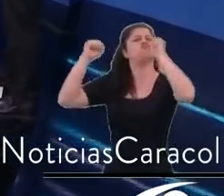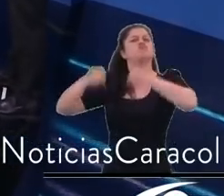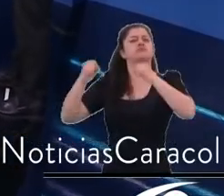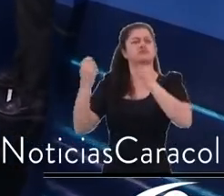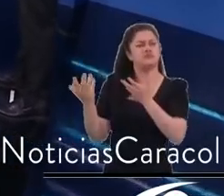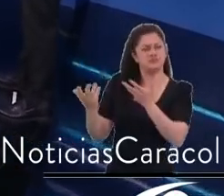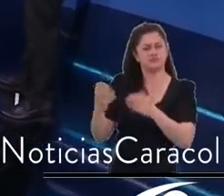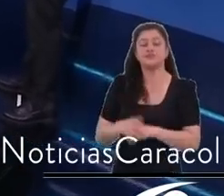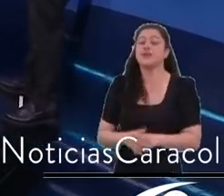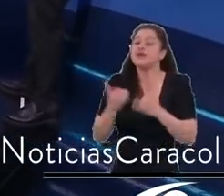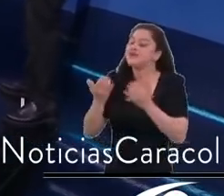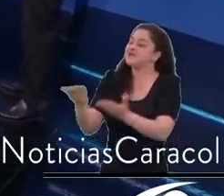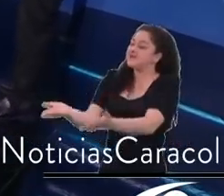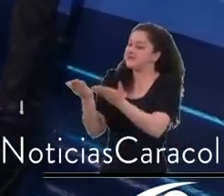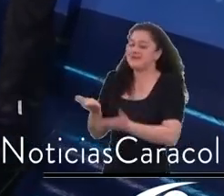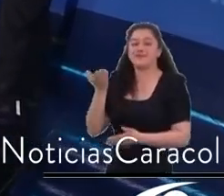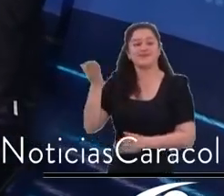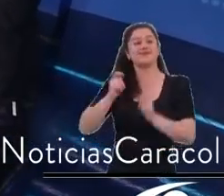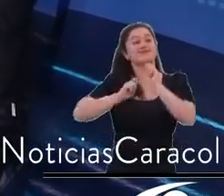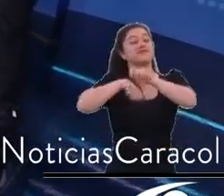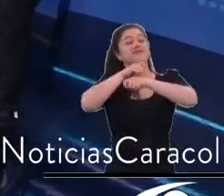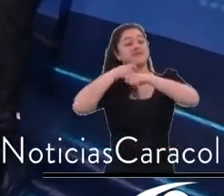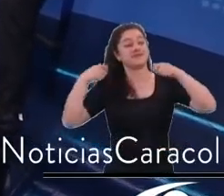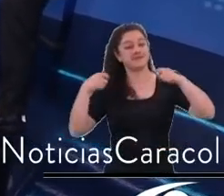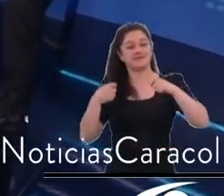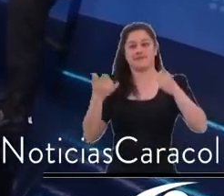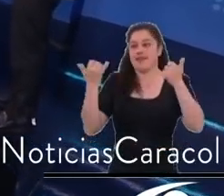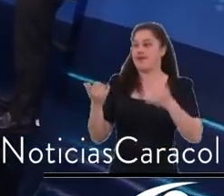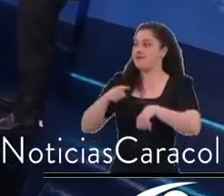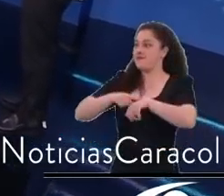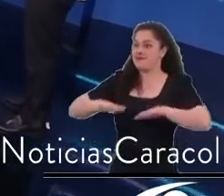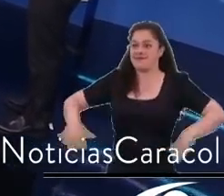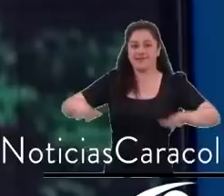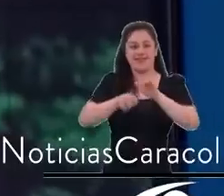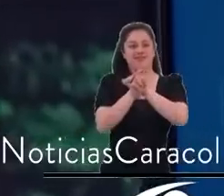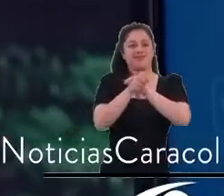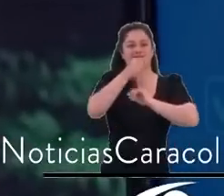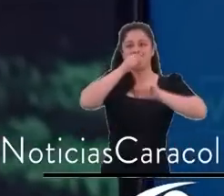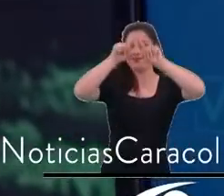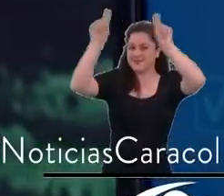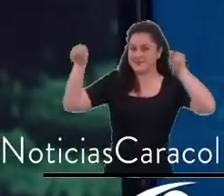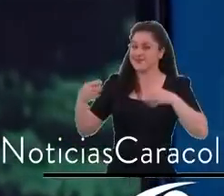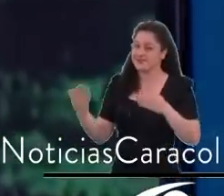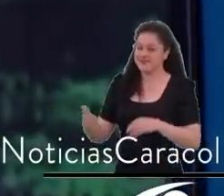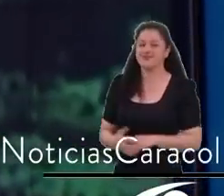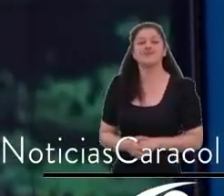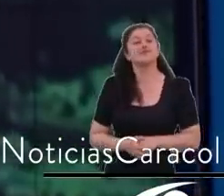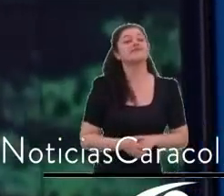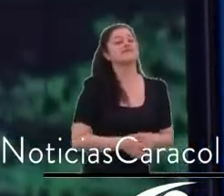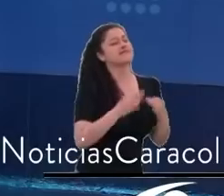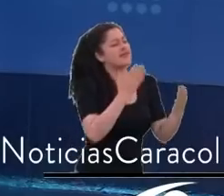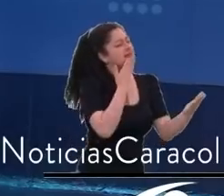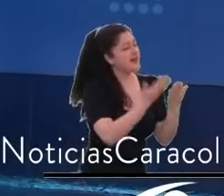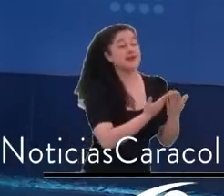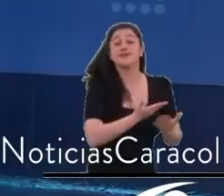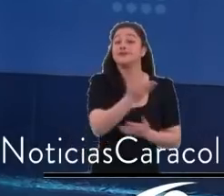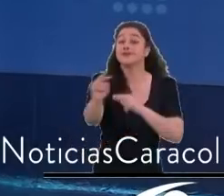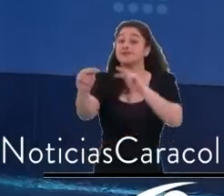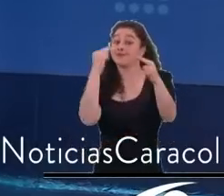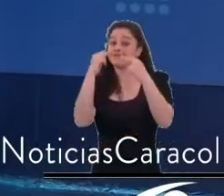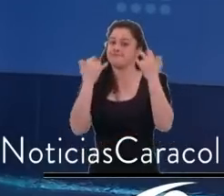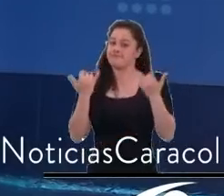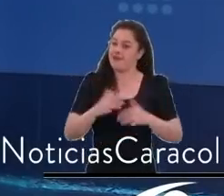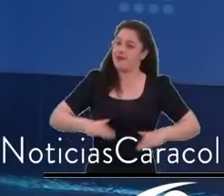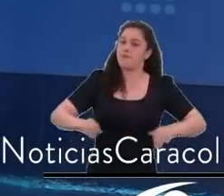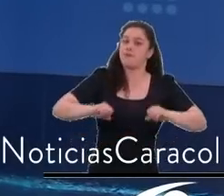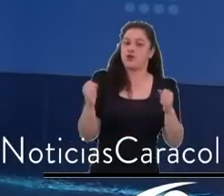tenerla aquí en el tablero de Noticias Caracol. Muchas gracias, querido. Un gusto verte y a todos los televidentes que nos ven de Bogotá y de Colombia. Ya está muy bien después de